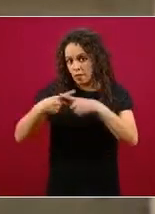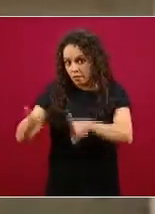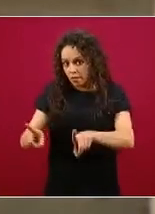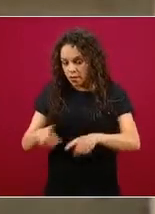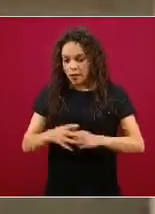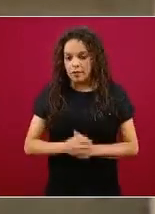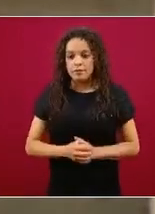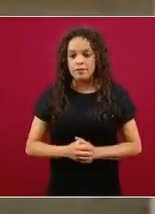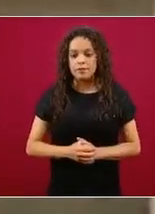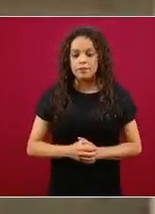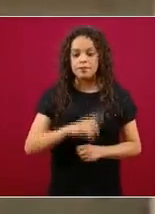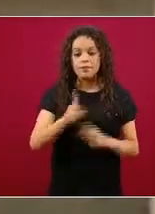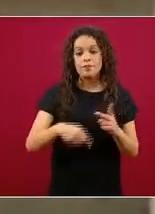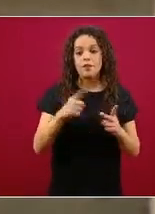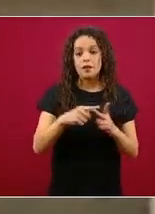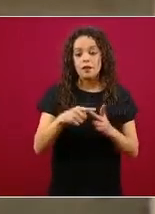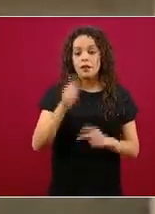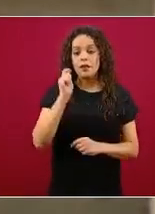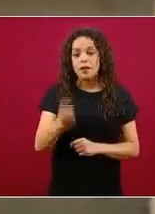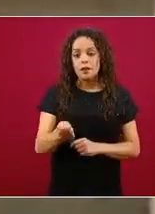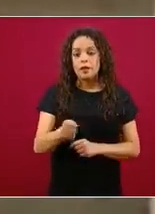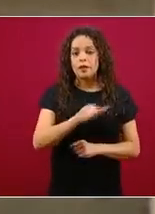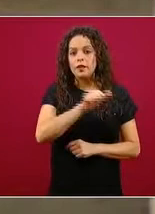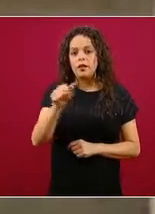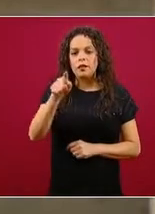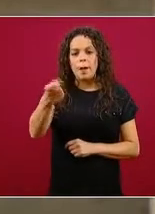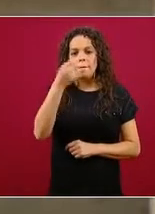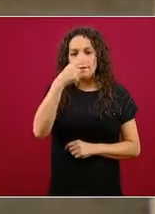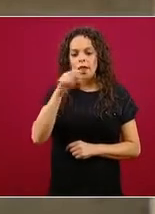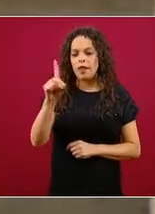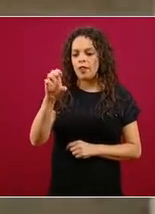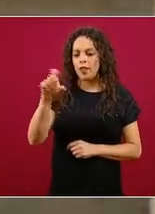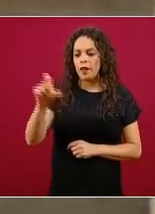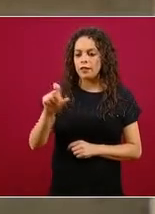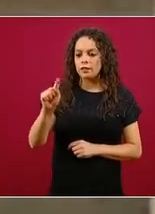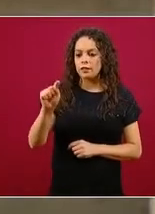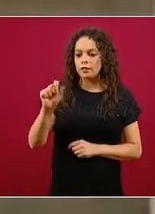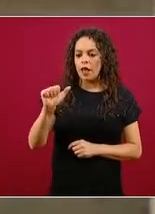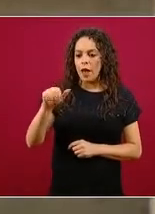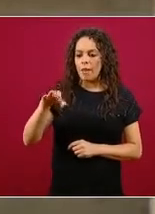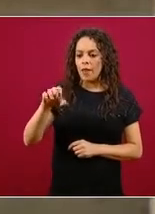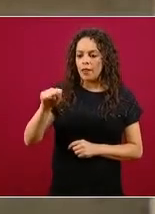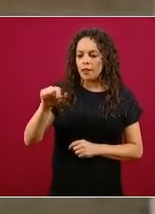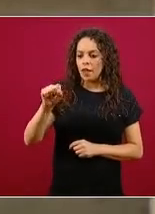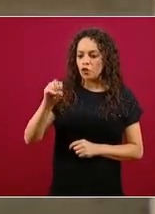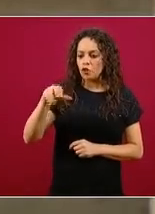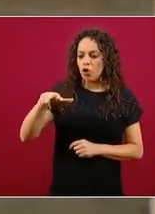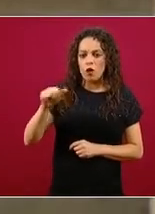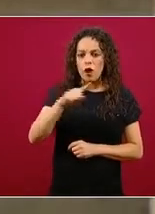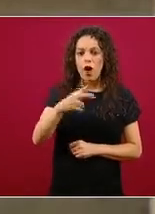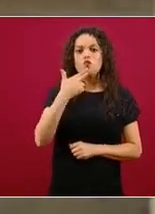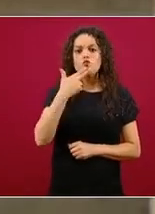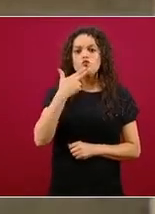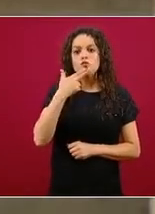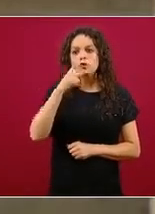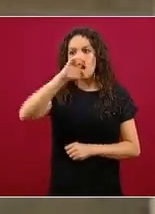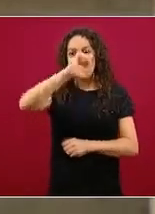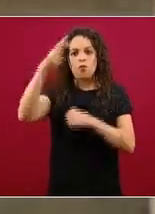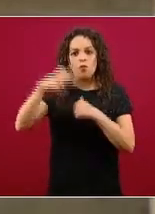medicamento, la dexametasona que se está usando mucho en el Reino Unido ahorita con pacientes intubados